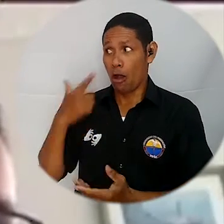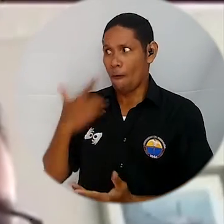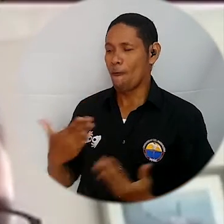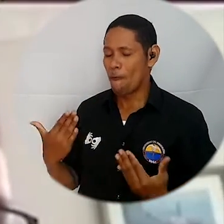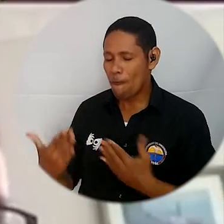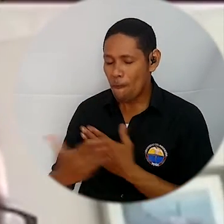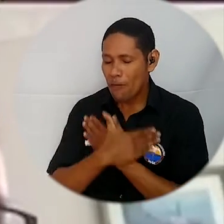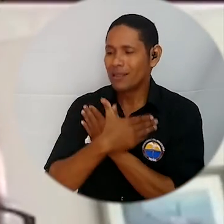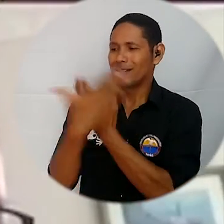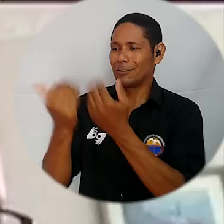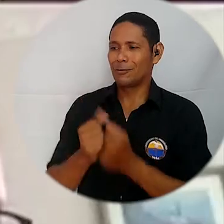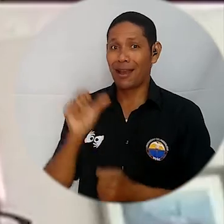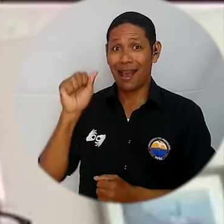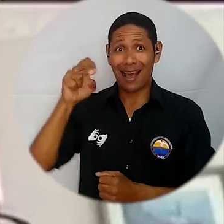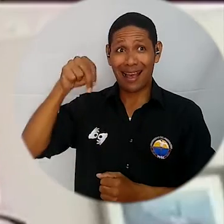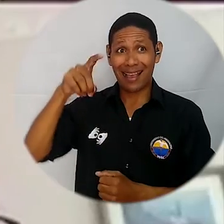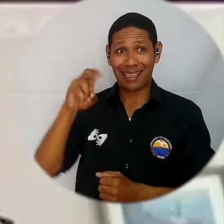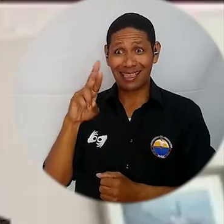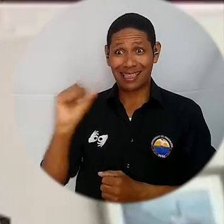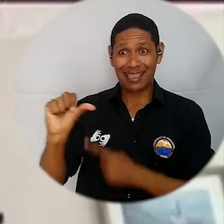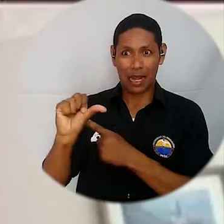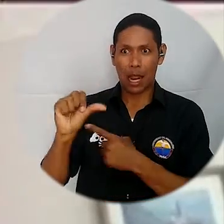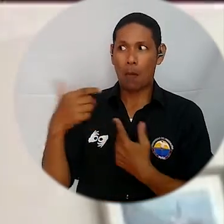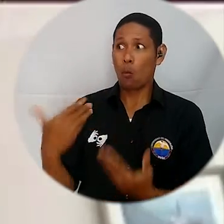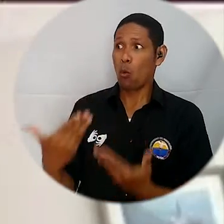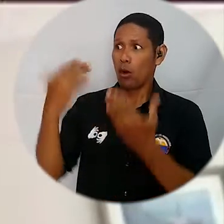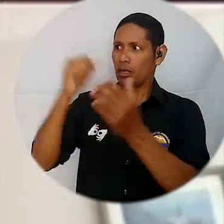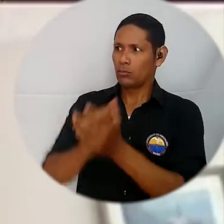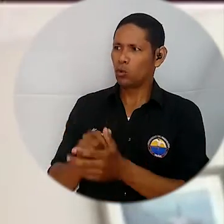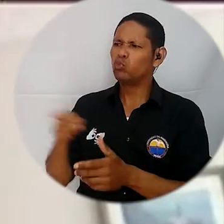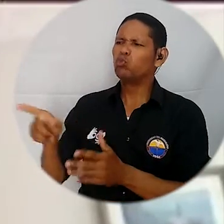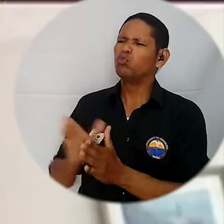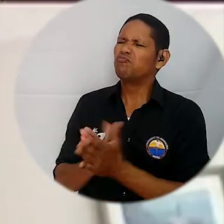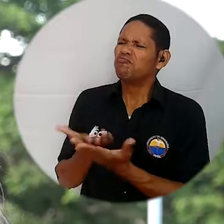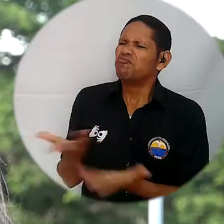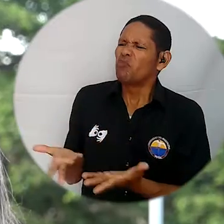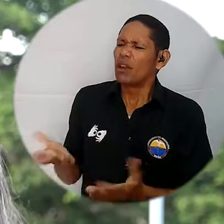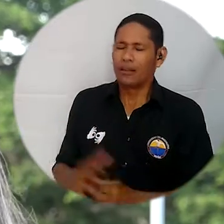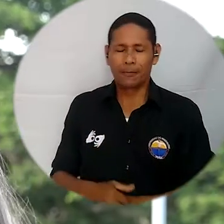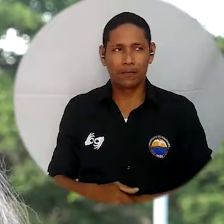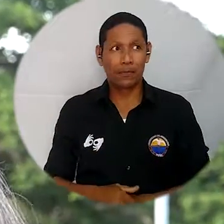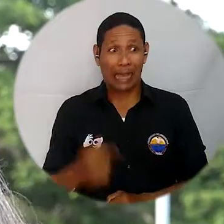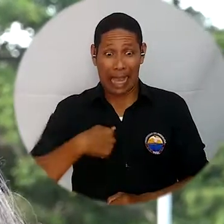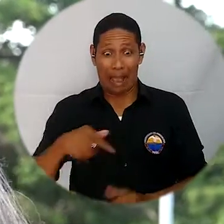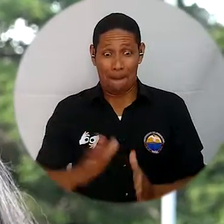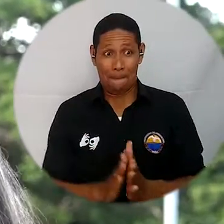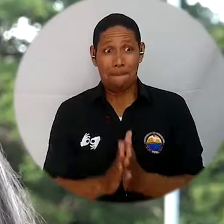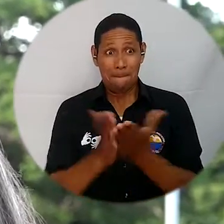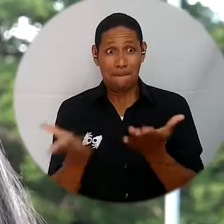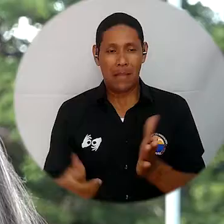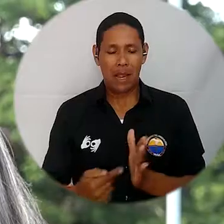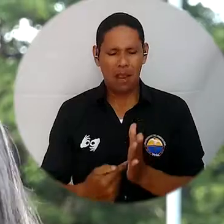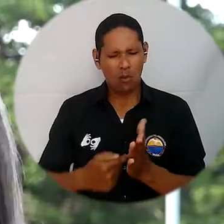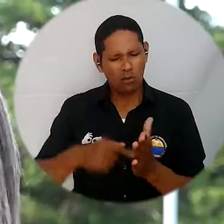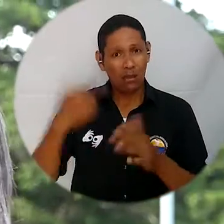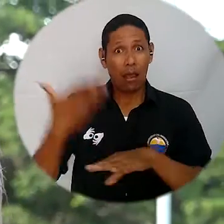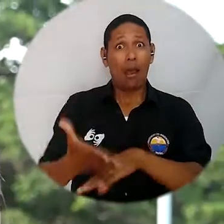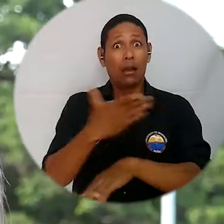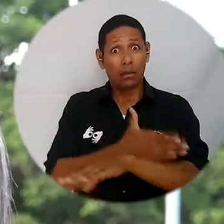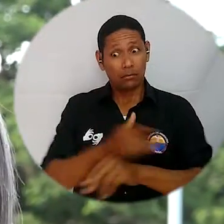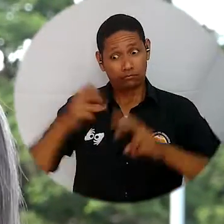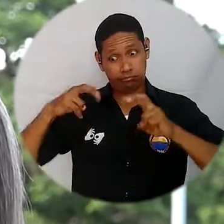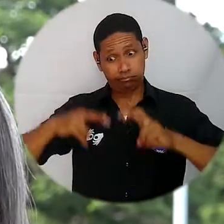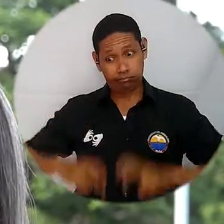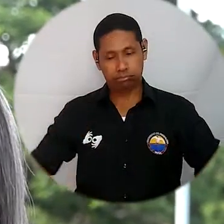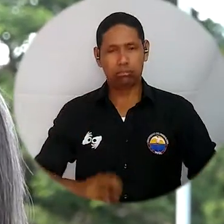por este gran logro y pues escucharte. ¿De qué trata este texto? En este libro se deposita una investigación